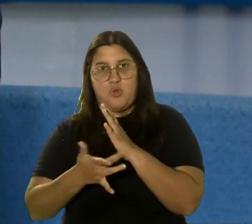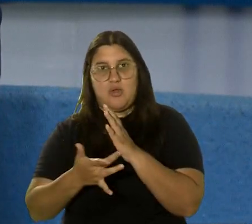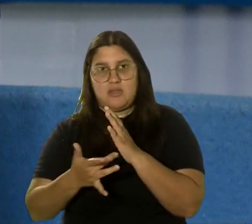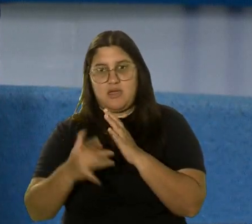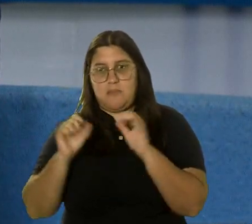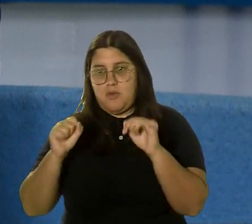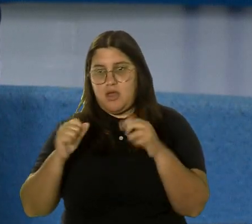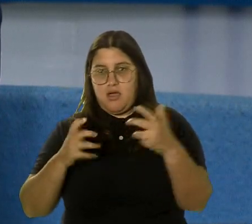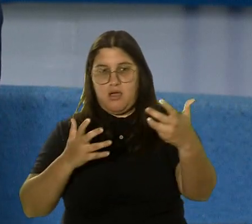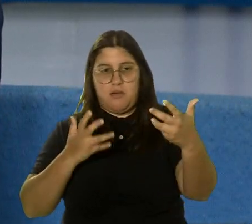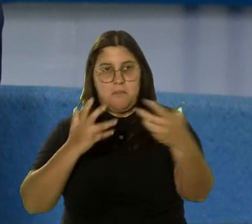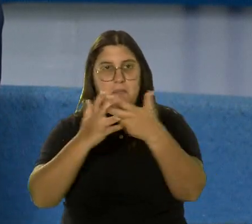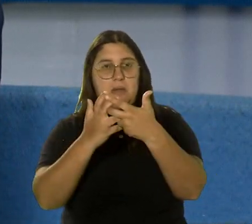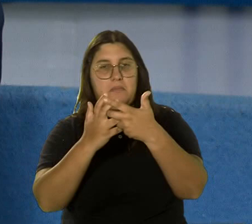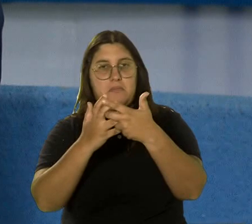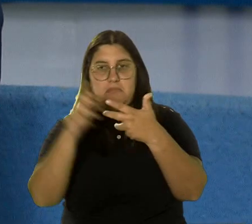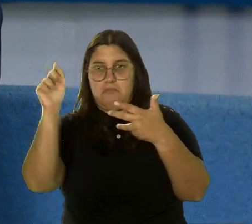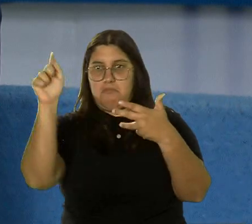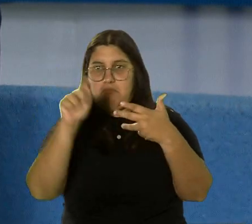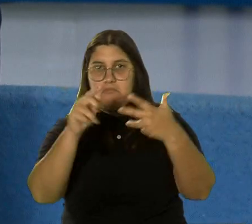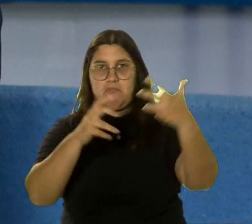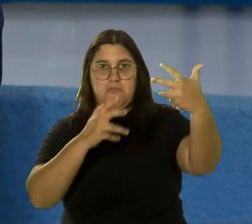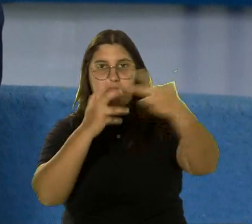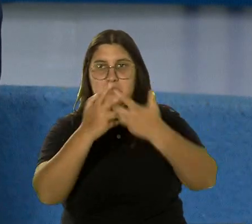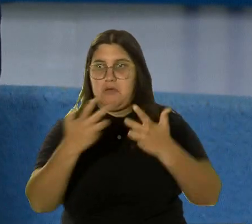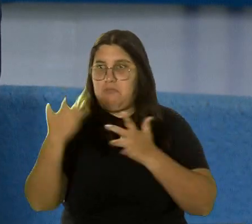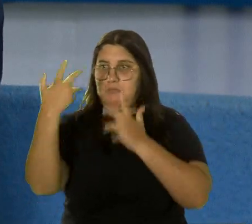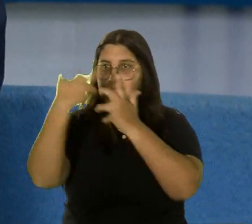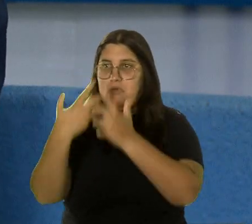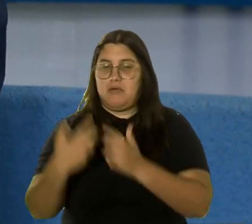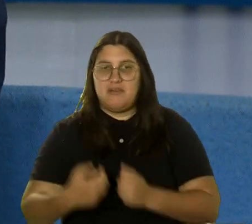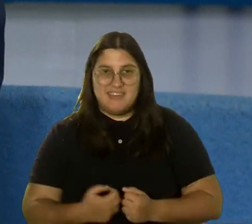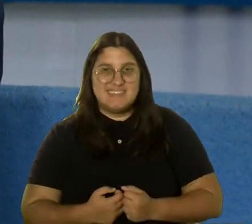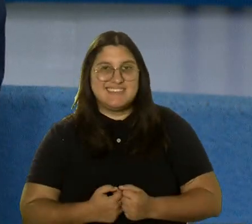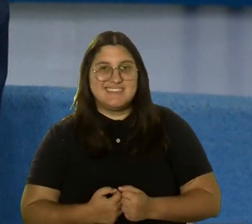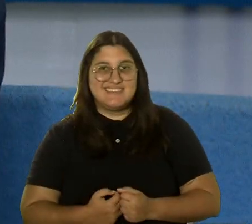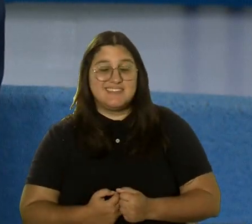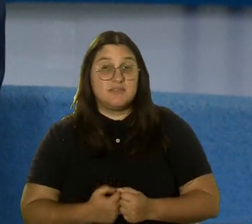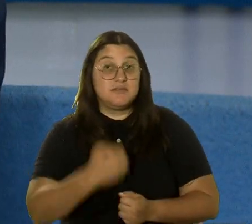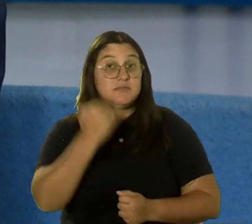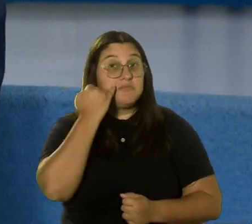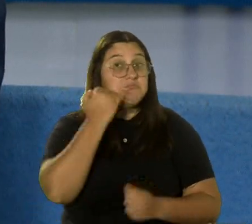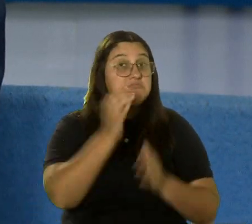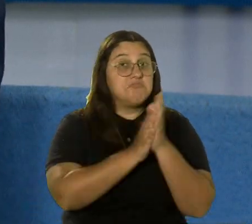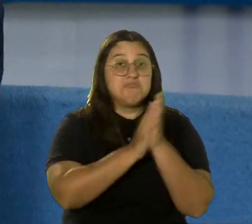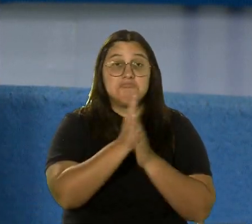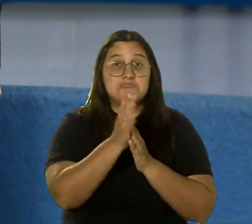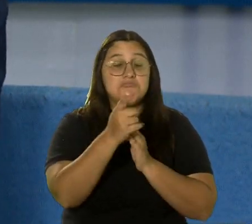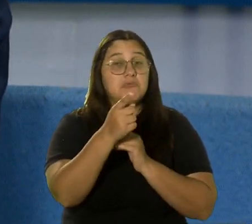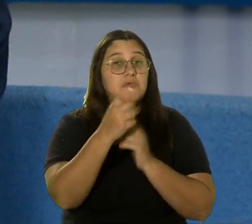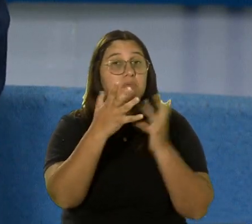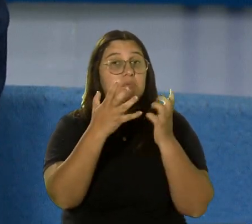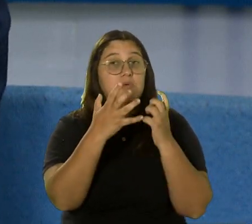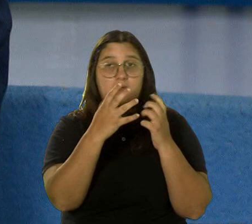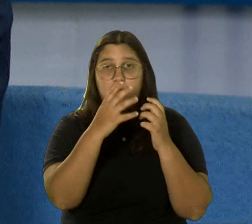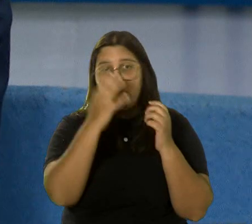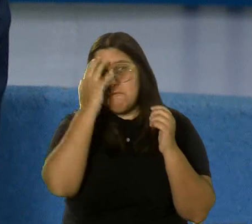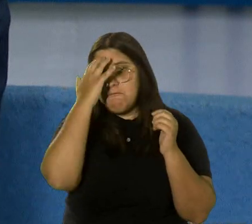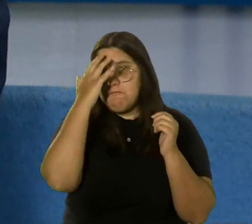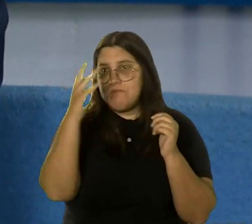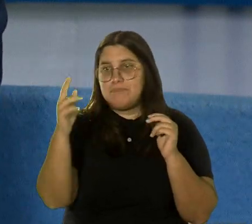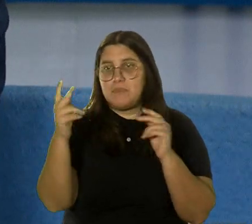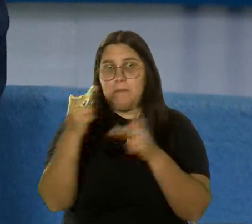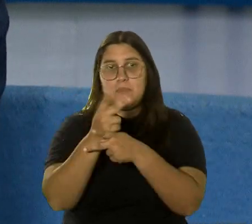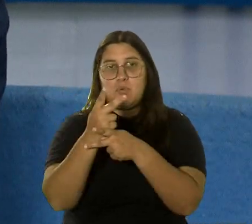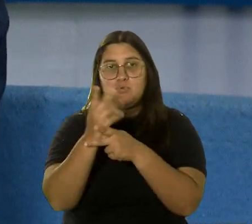matchmaking y coordinar una cita puntual a una hora específica. De todas formas, si su interés es ir a conocer los otros productos y servicios,